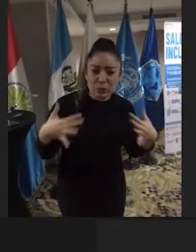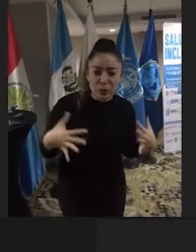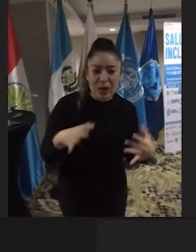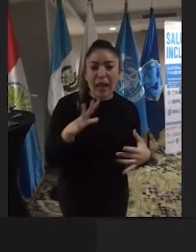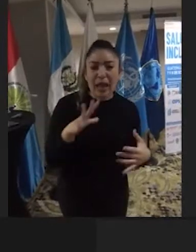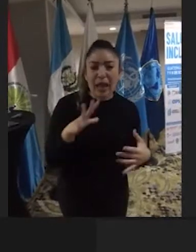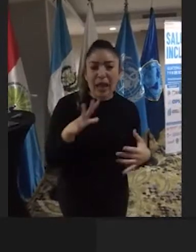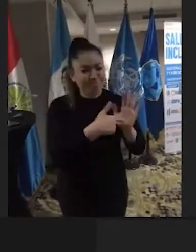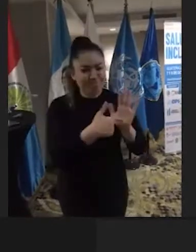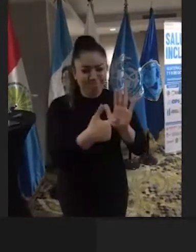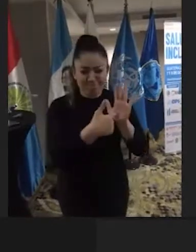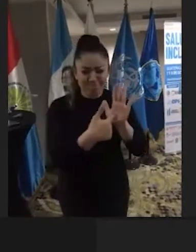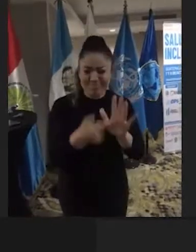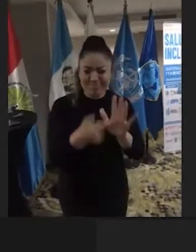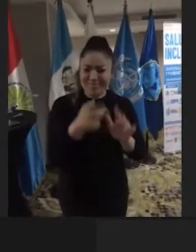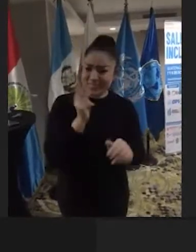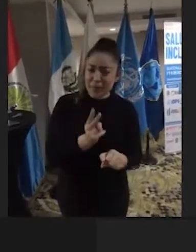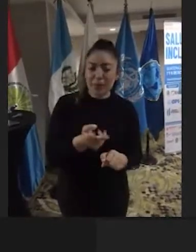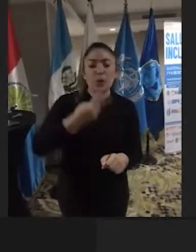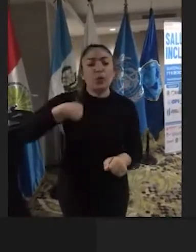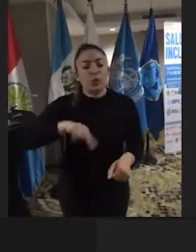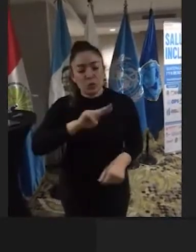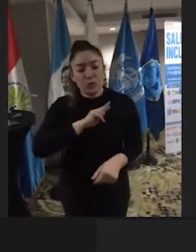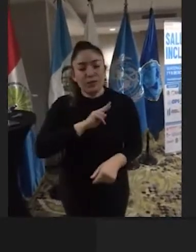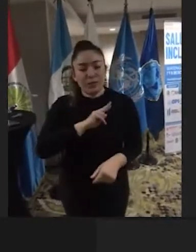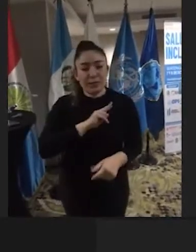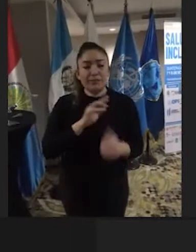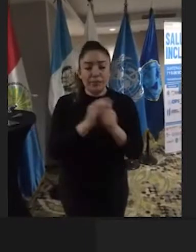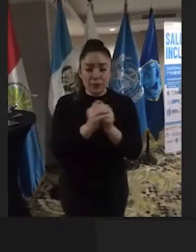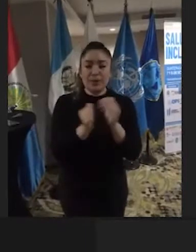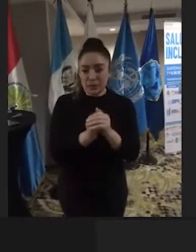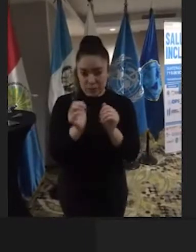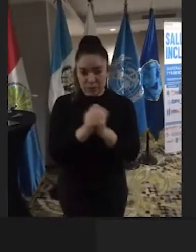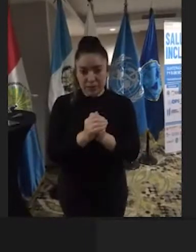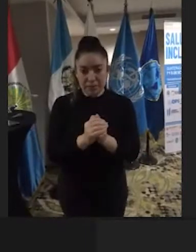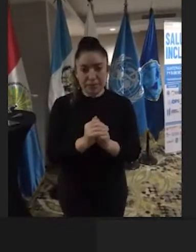manifestado siempre nuestras preocupaciones.